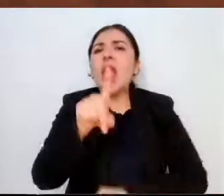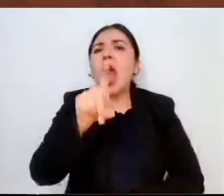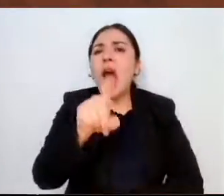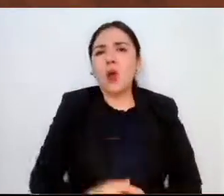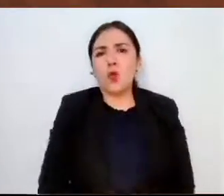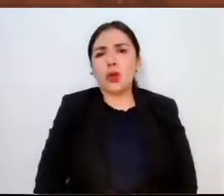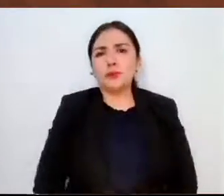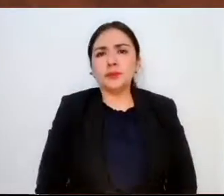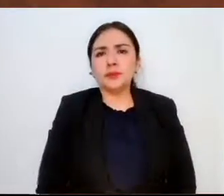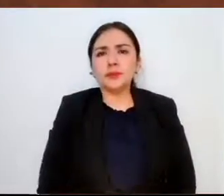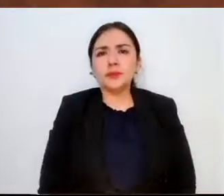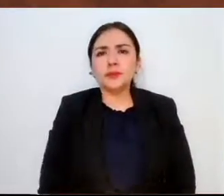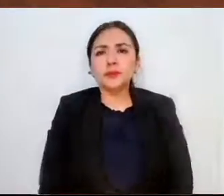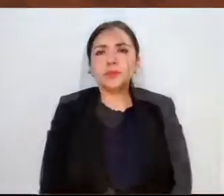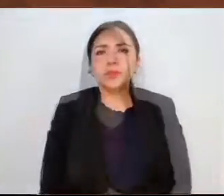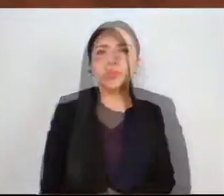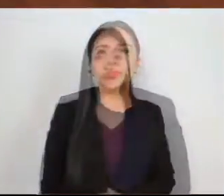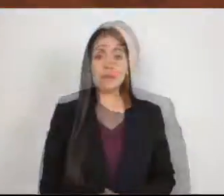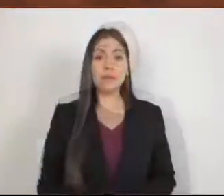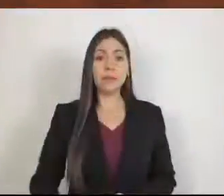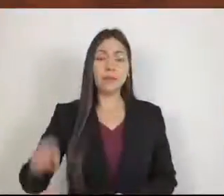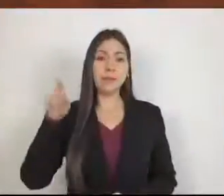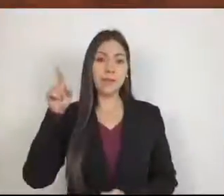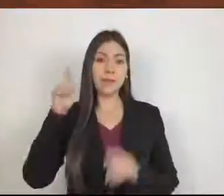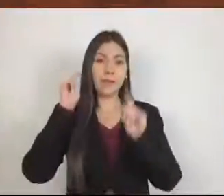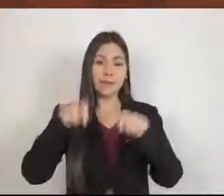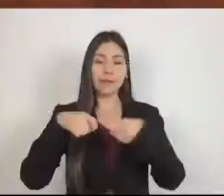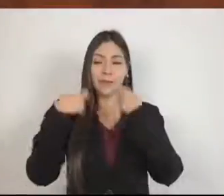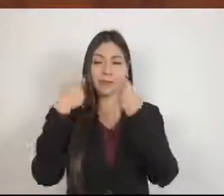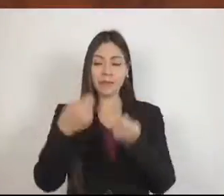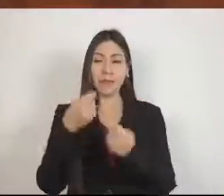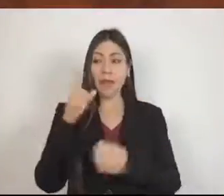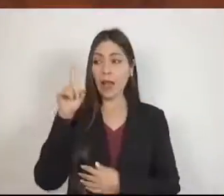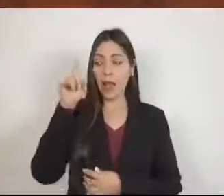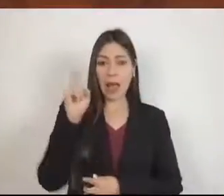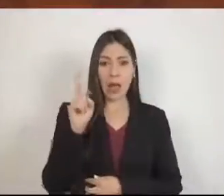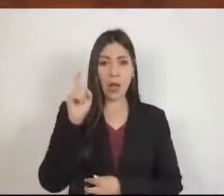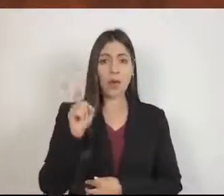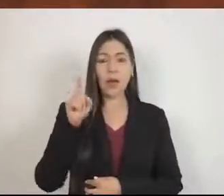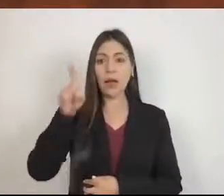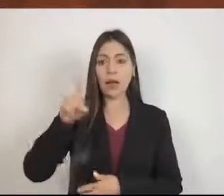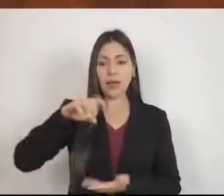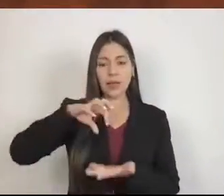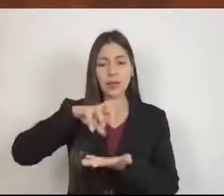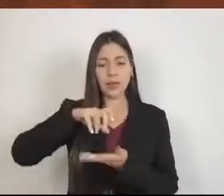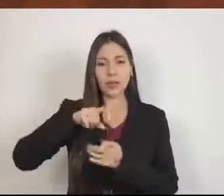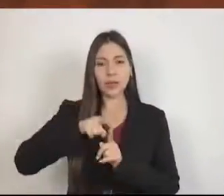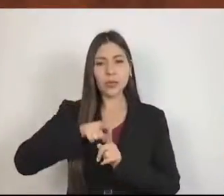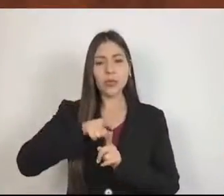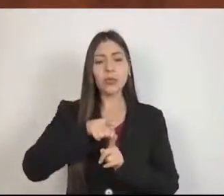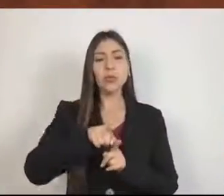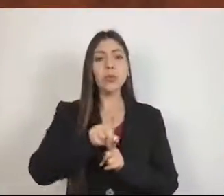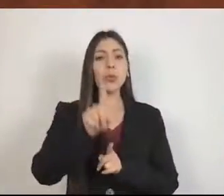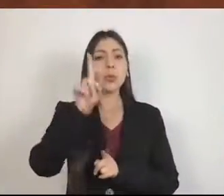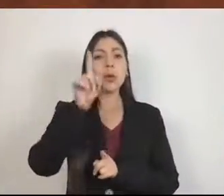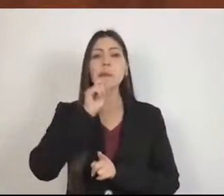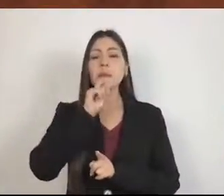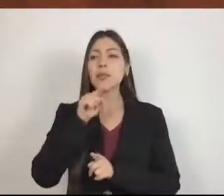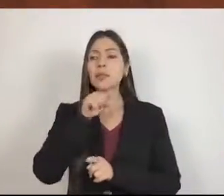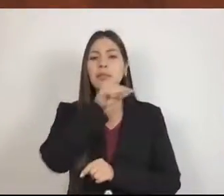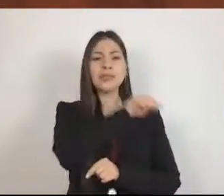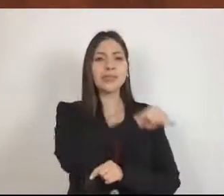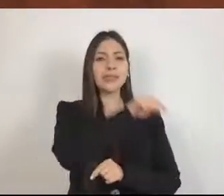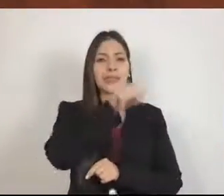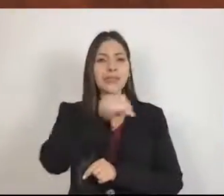El dren que les administra de agua es una sola válvula que se comparte con los municipios y con vecinos. En ese mismo